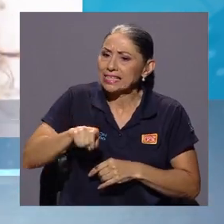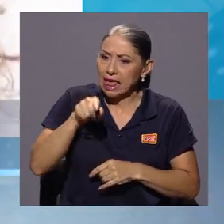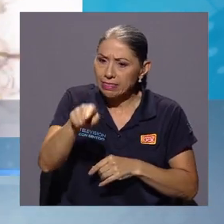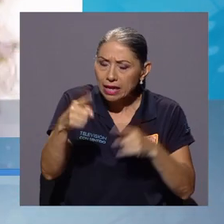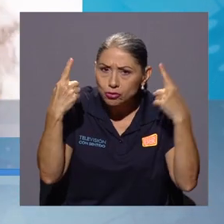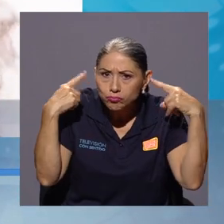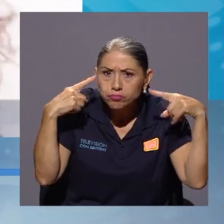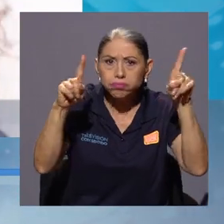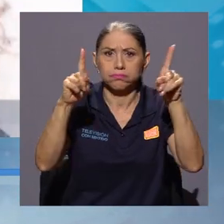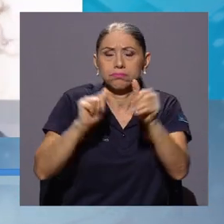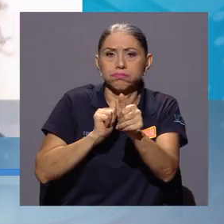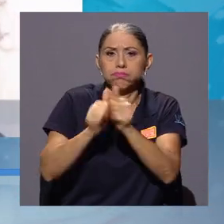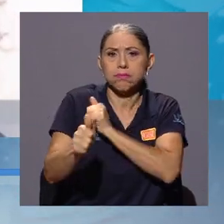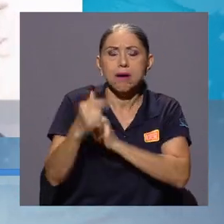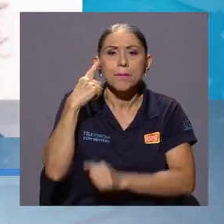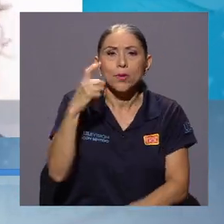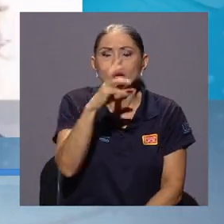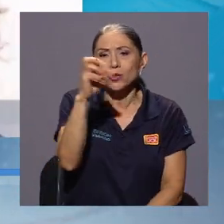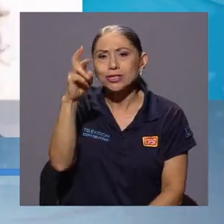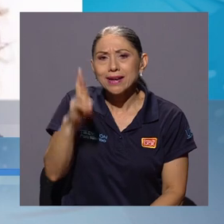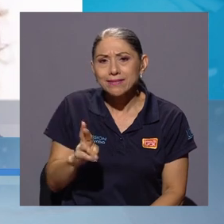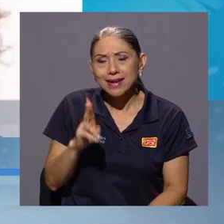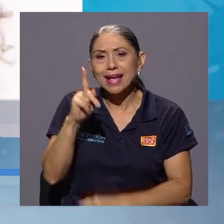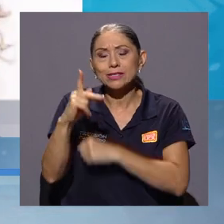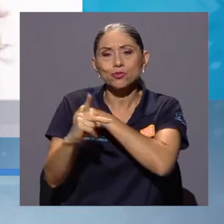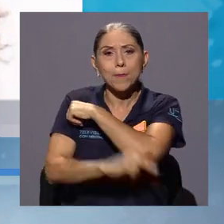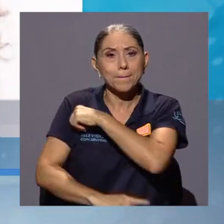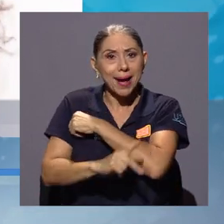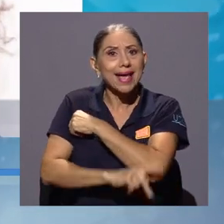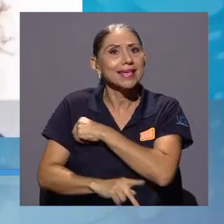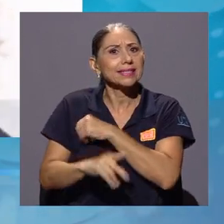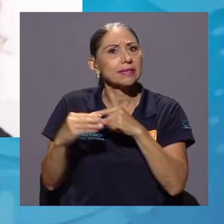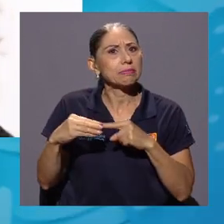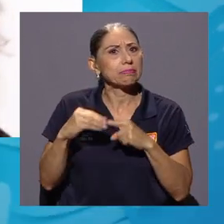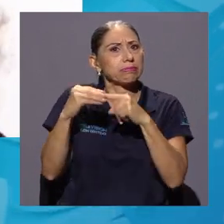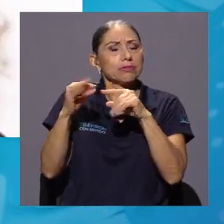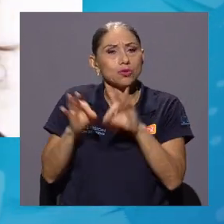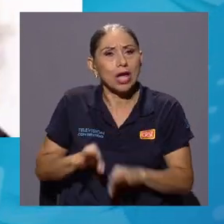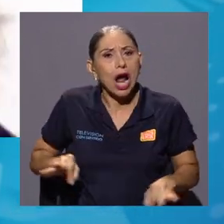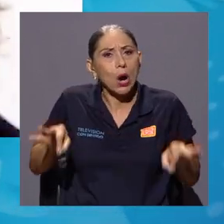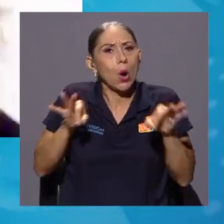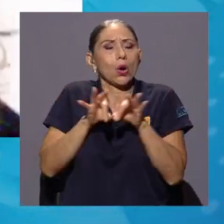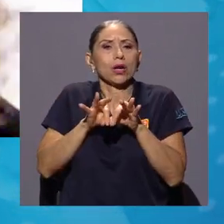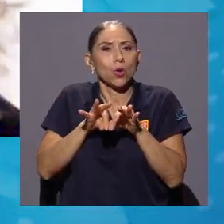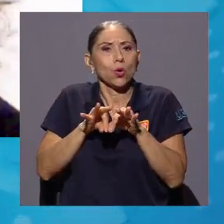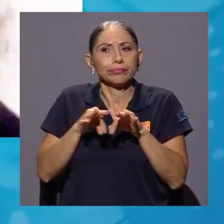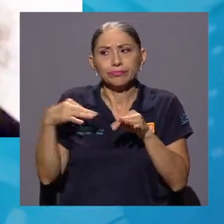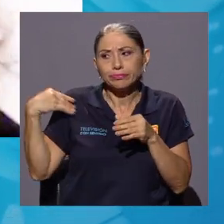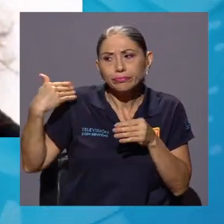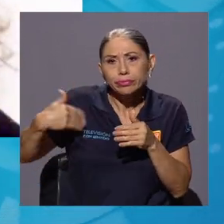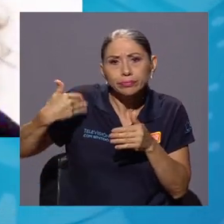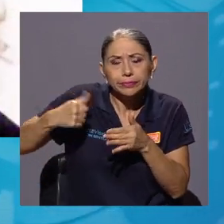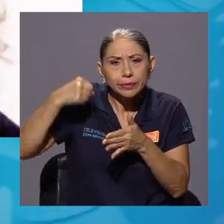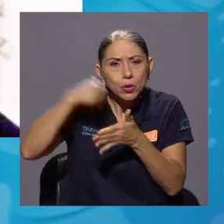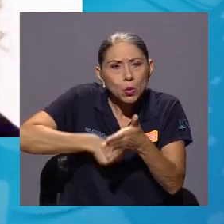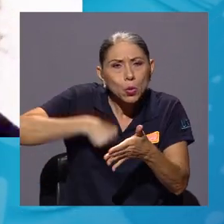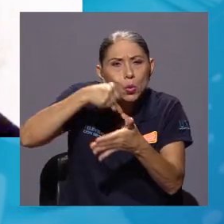de que esto se lleve a cabo, en vista de que Costa Rica es un país que ha sido protagónico en las luchas